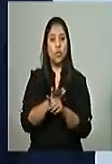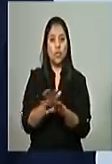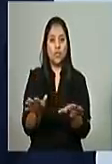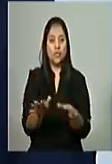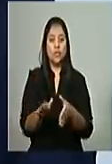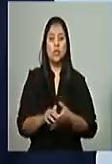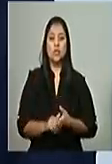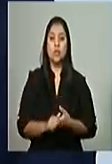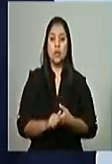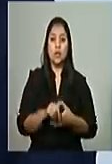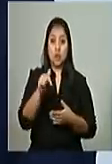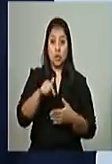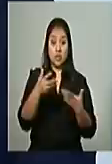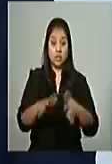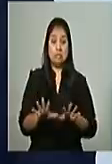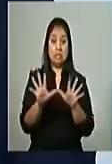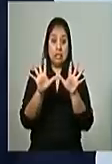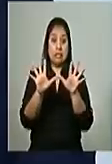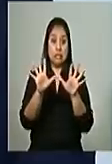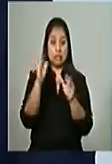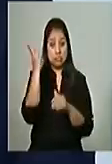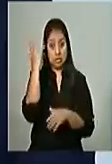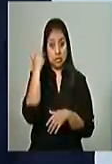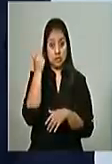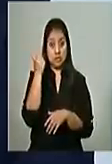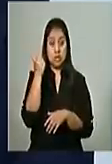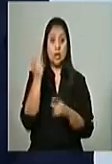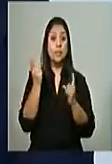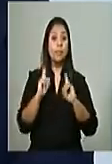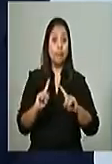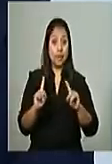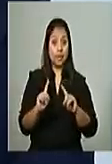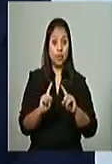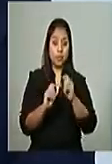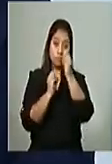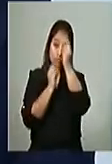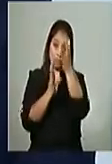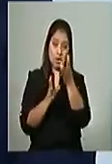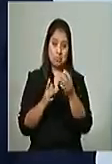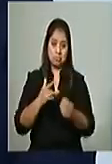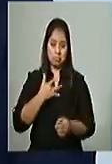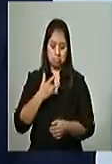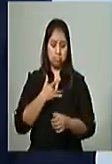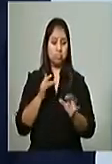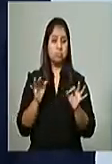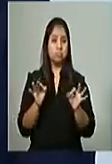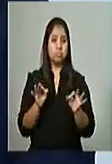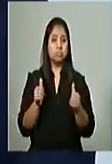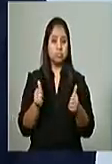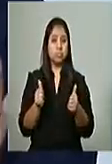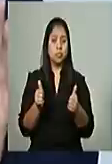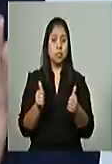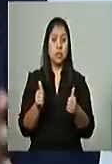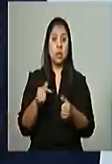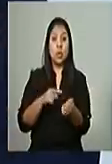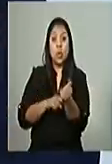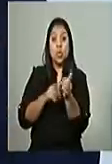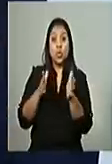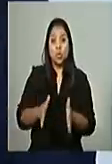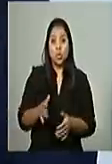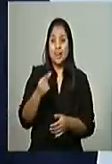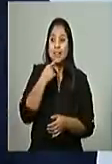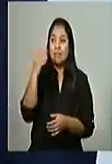Han sido ya diez días, pero debo decirles que estoy bien. Los médicos me piden